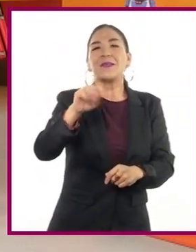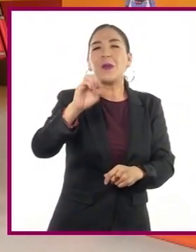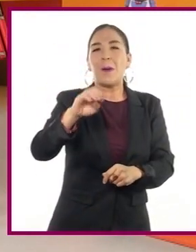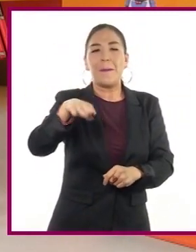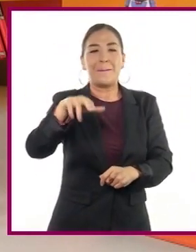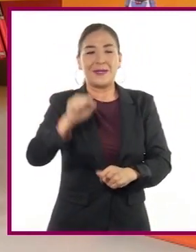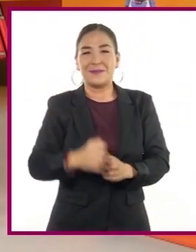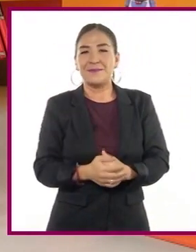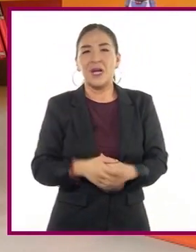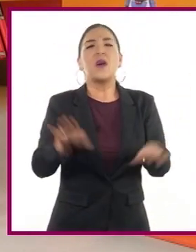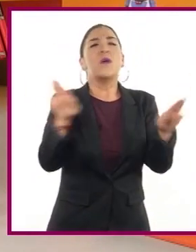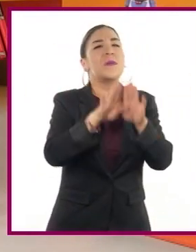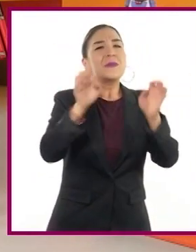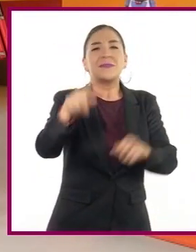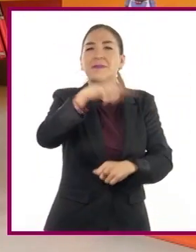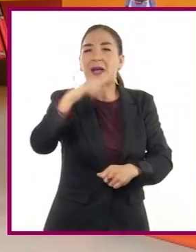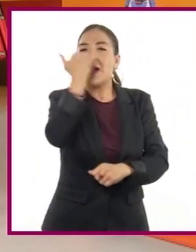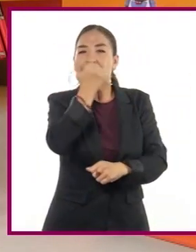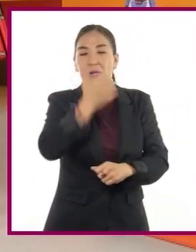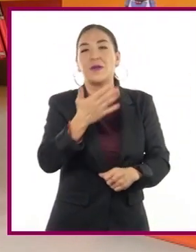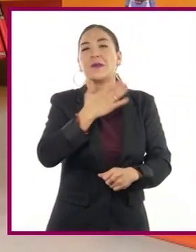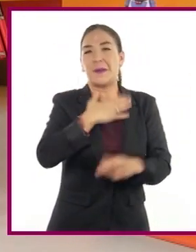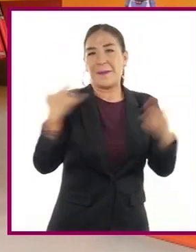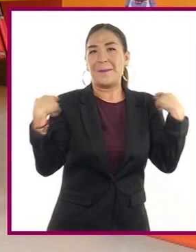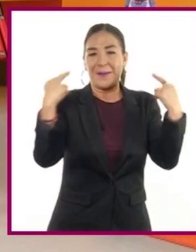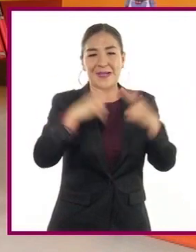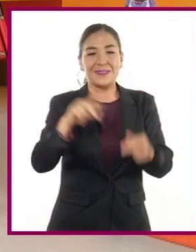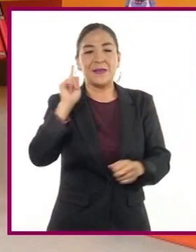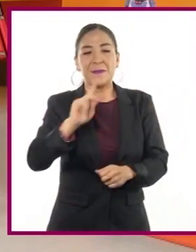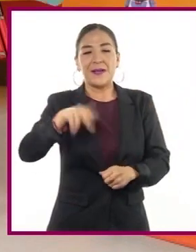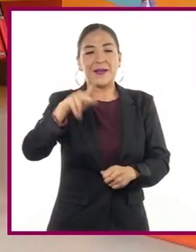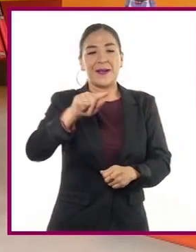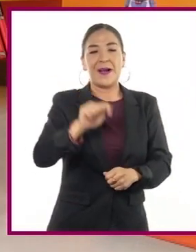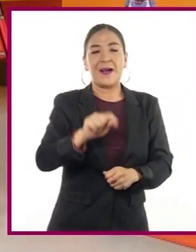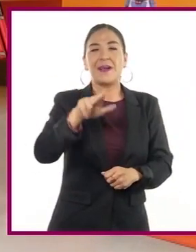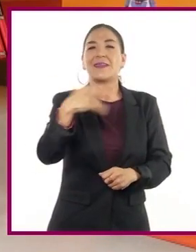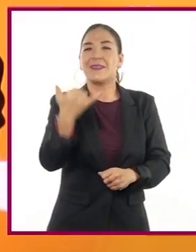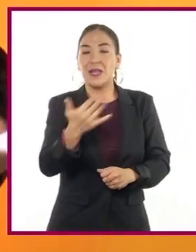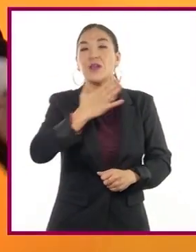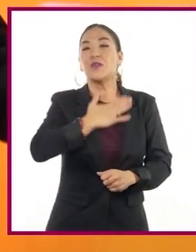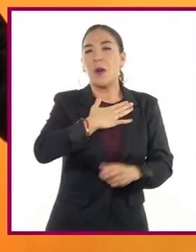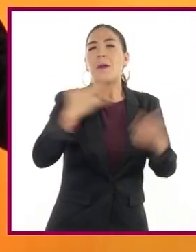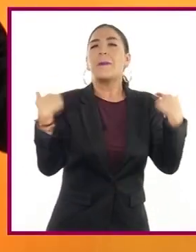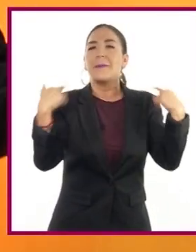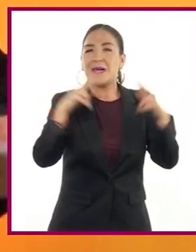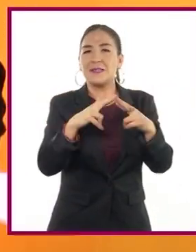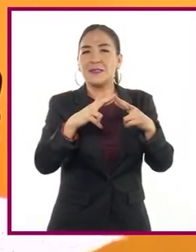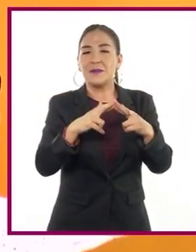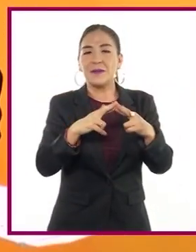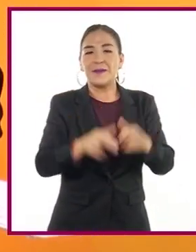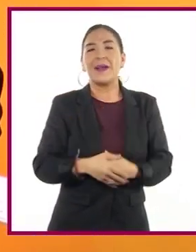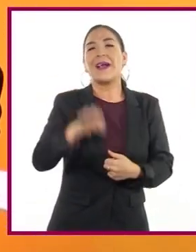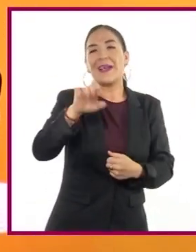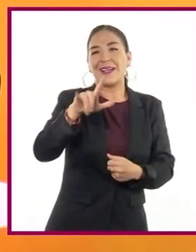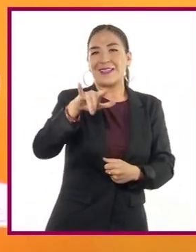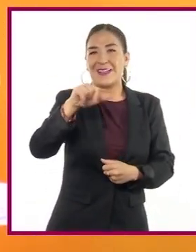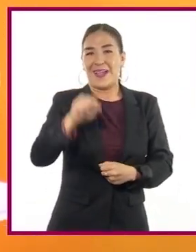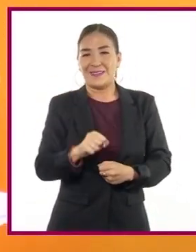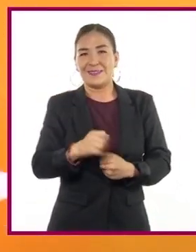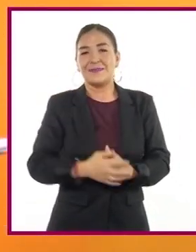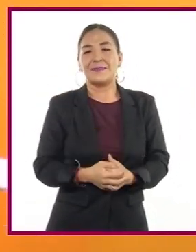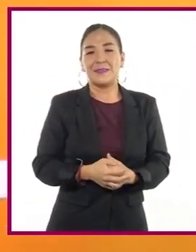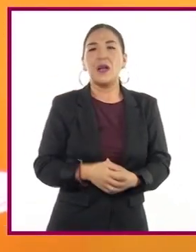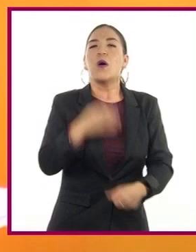¿Cómo están, alumnas y alumnos? Soy la profesora Katy Núñez Ballinas. Y yo, el profesor Elías Enrique Rula